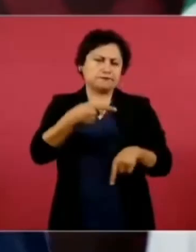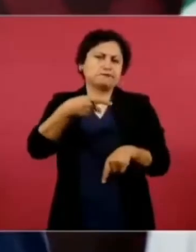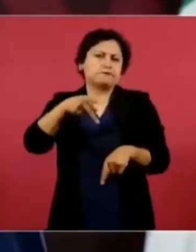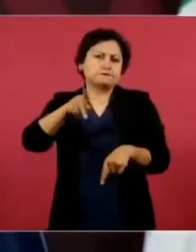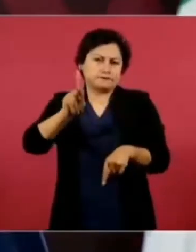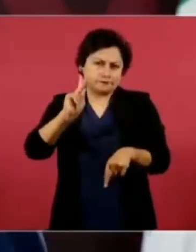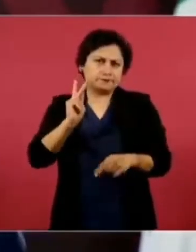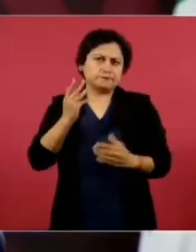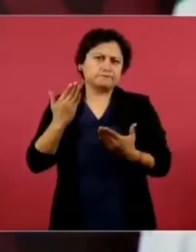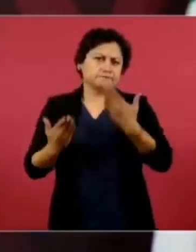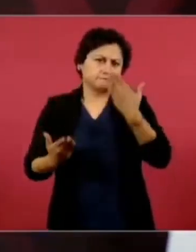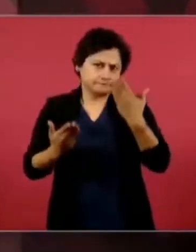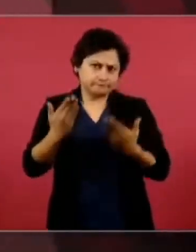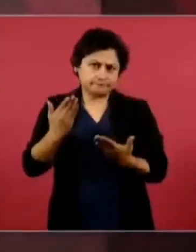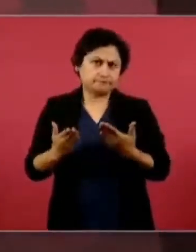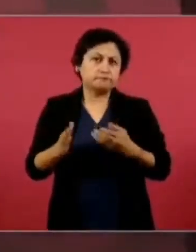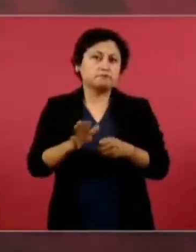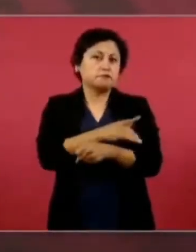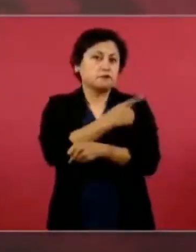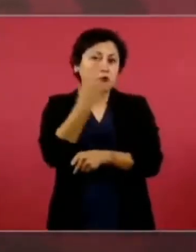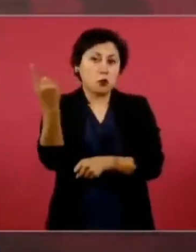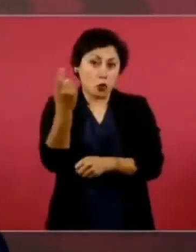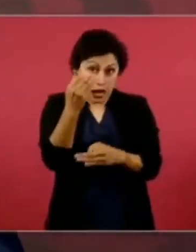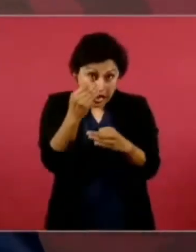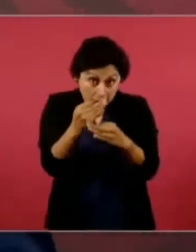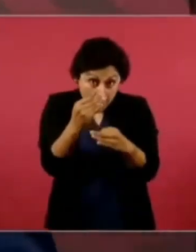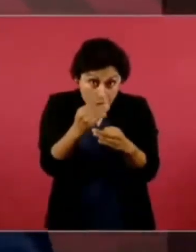Porque ese es el mejor posicionado.